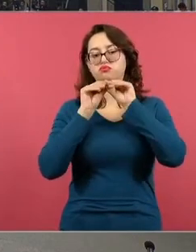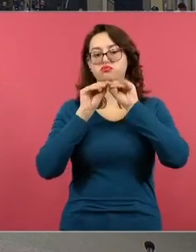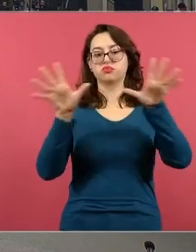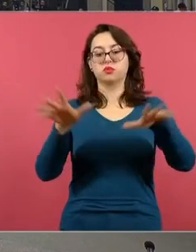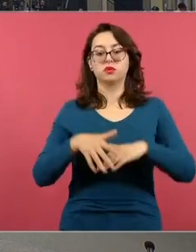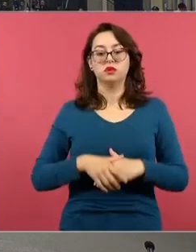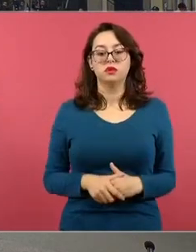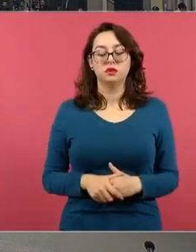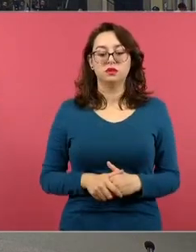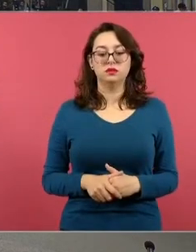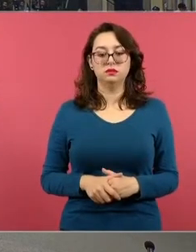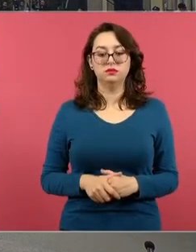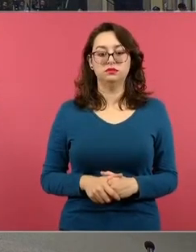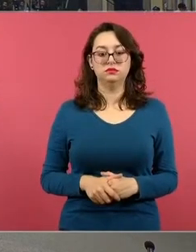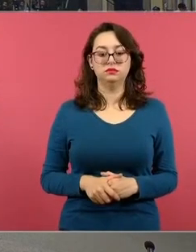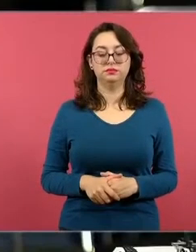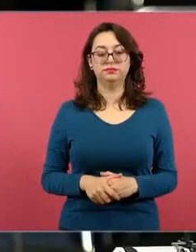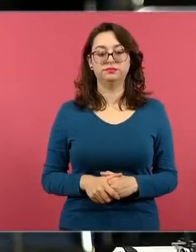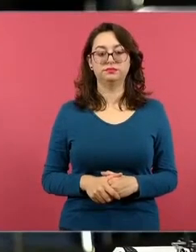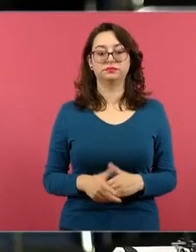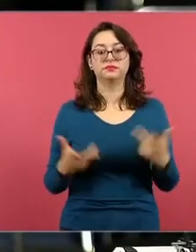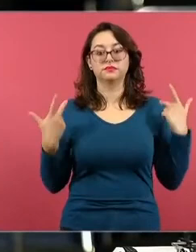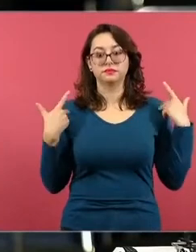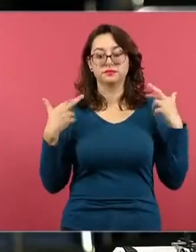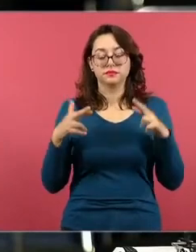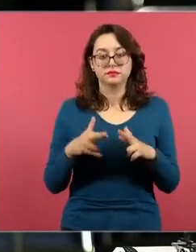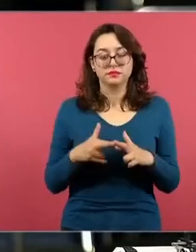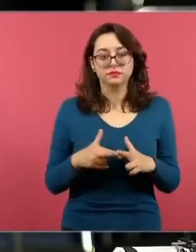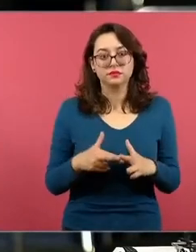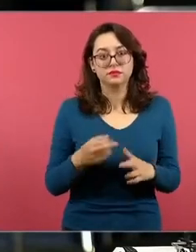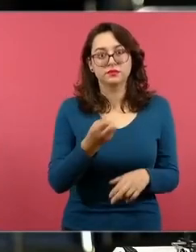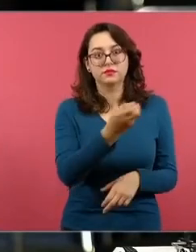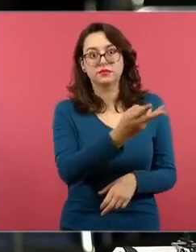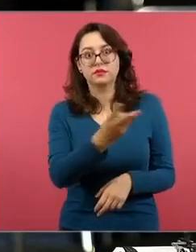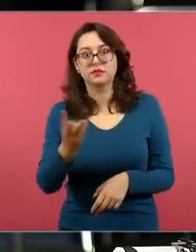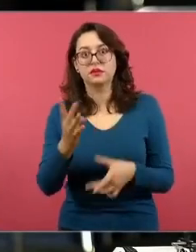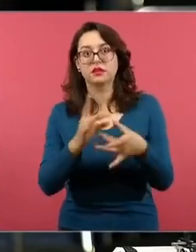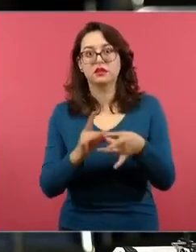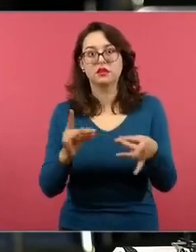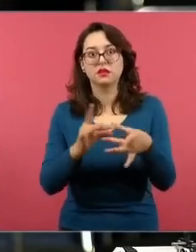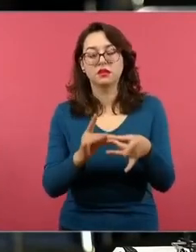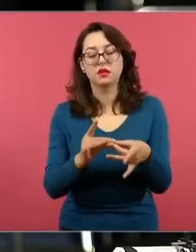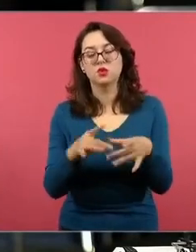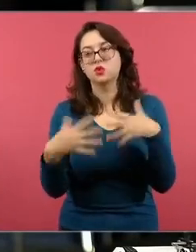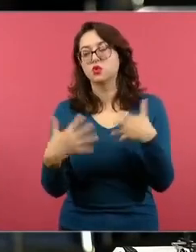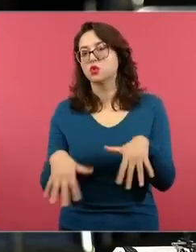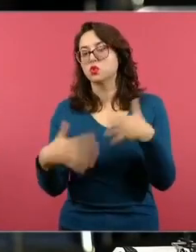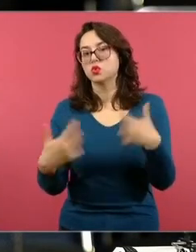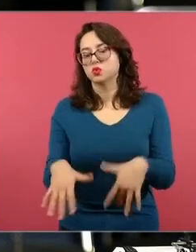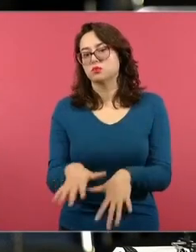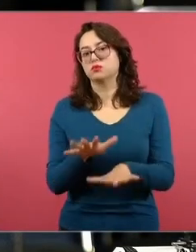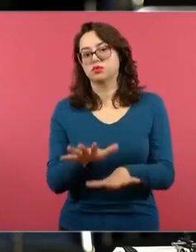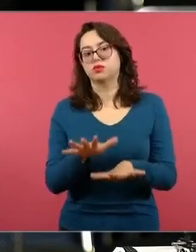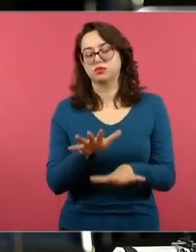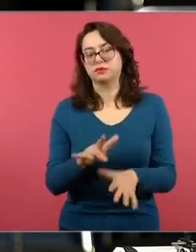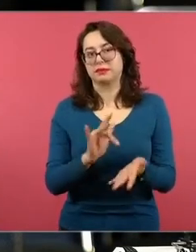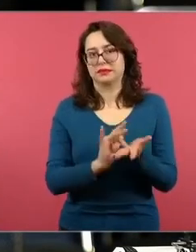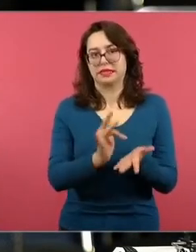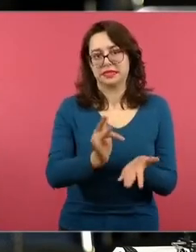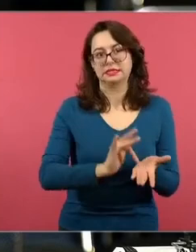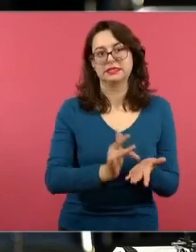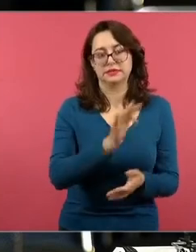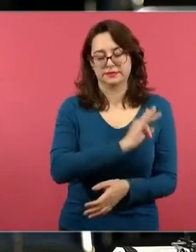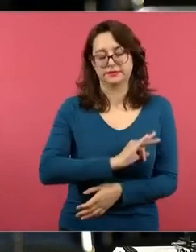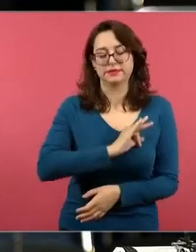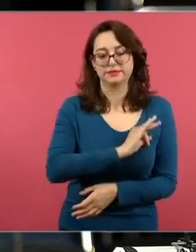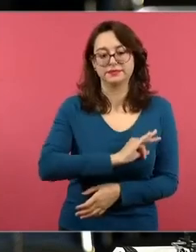pausa rápida me conmovieron maestras felicidades felicidades por estar aquí porque les aceptaron sus proyectos y si me permiten también